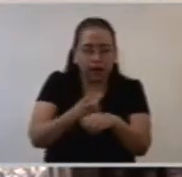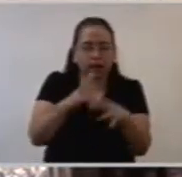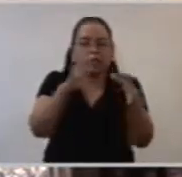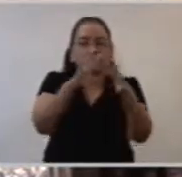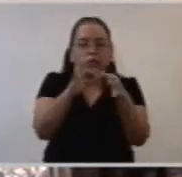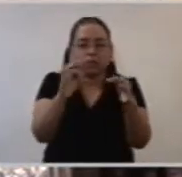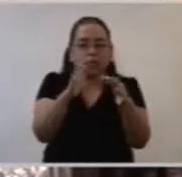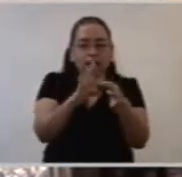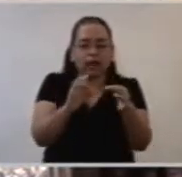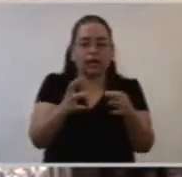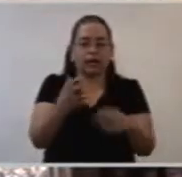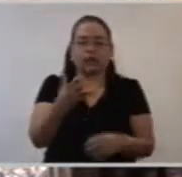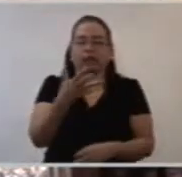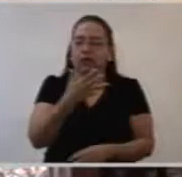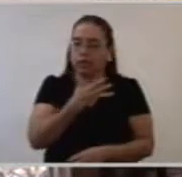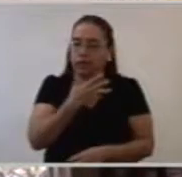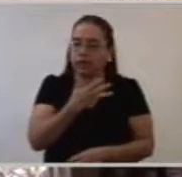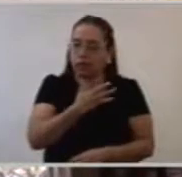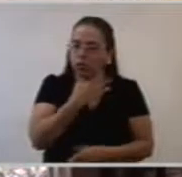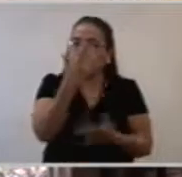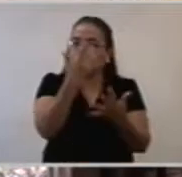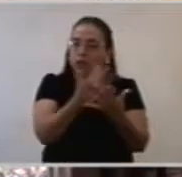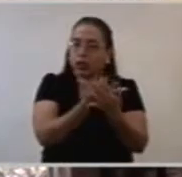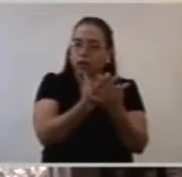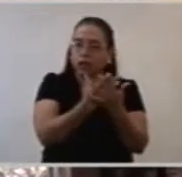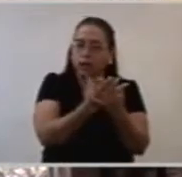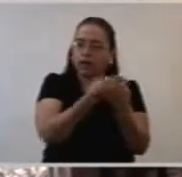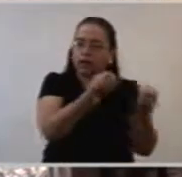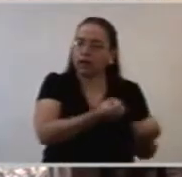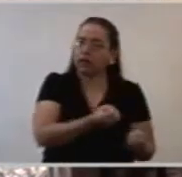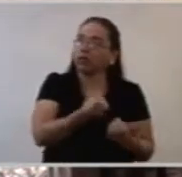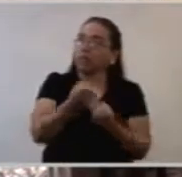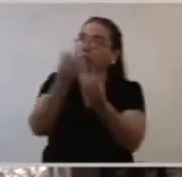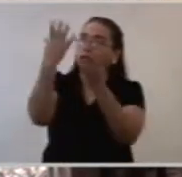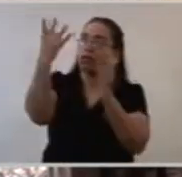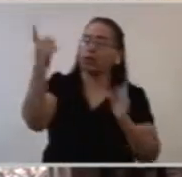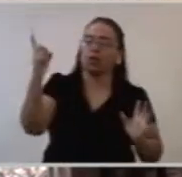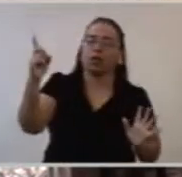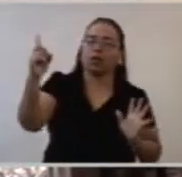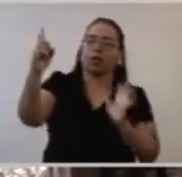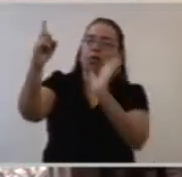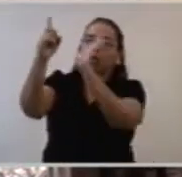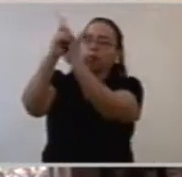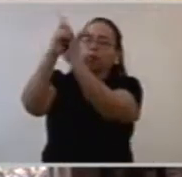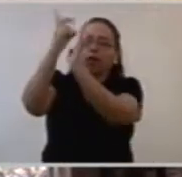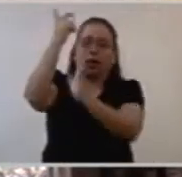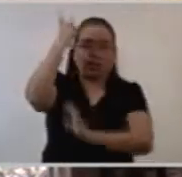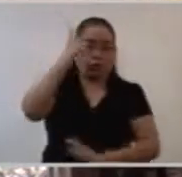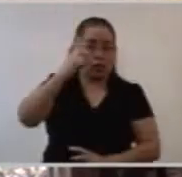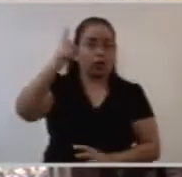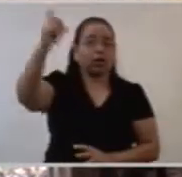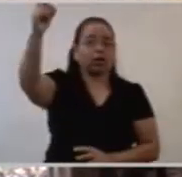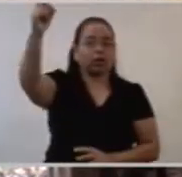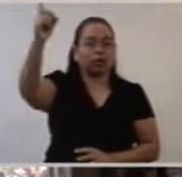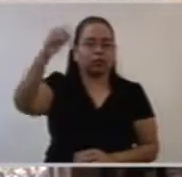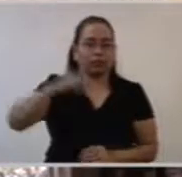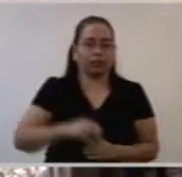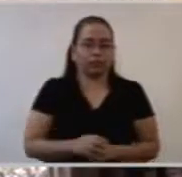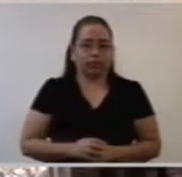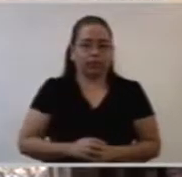Todo lo que digamos, todo lo que hagamos, tiene que estar